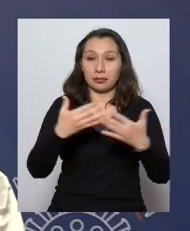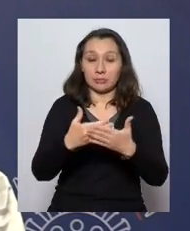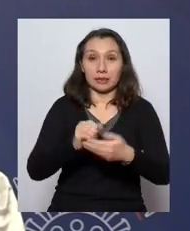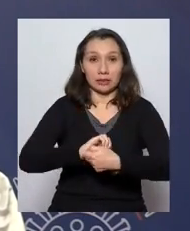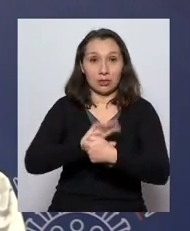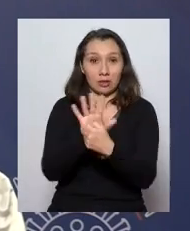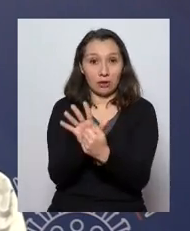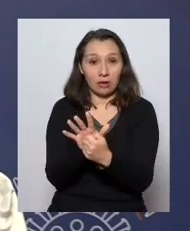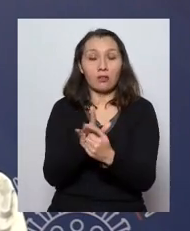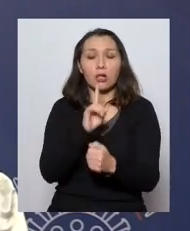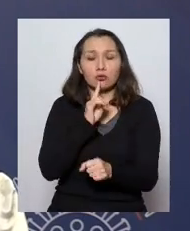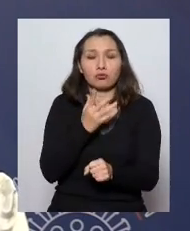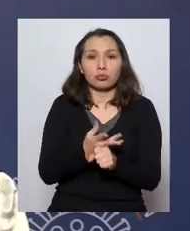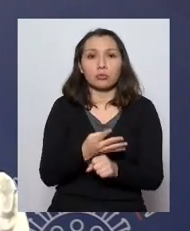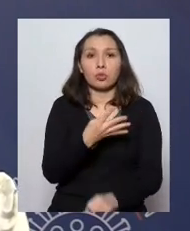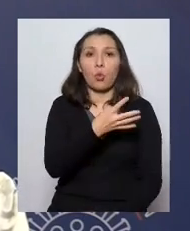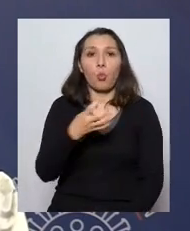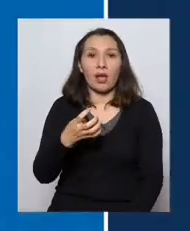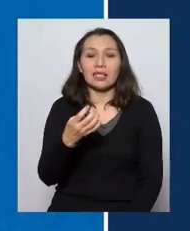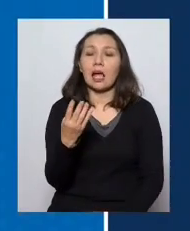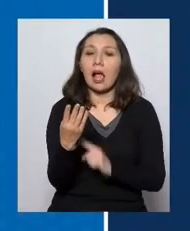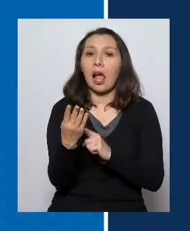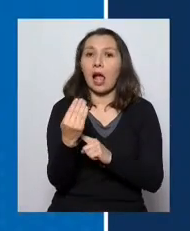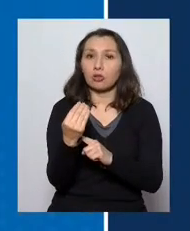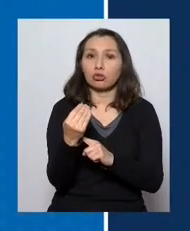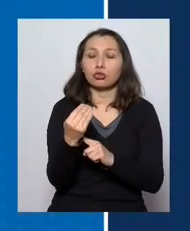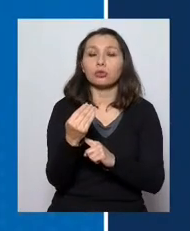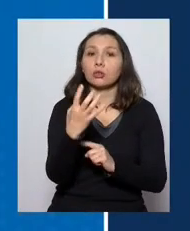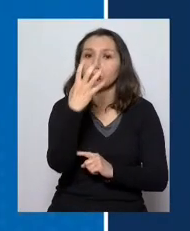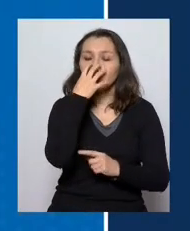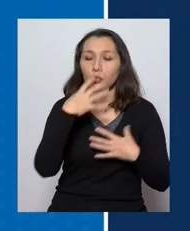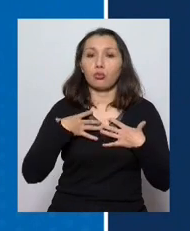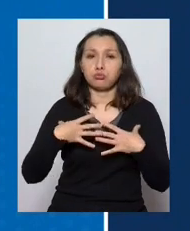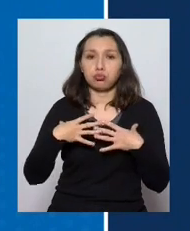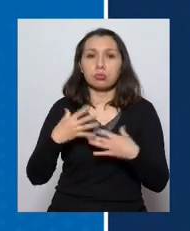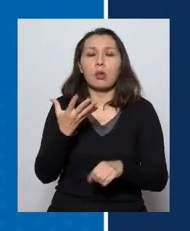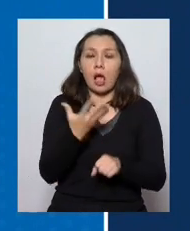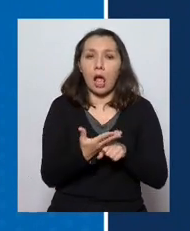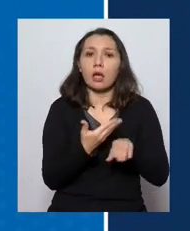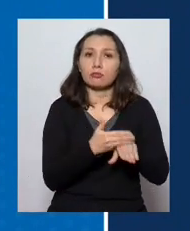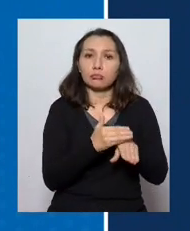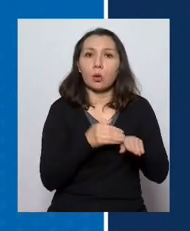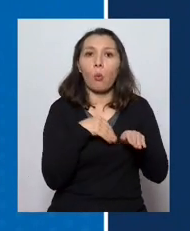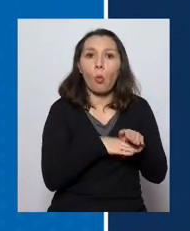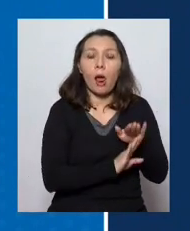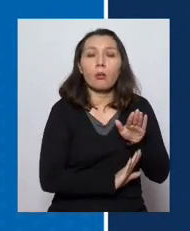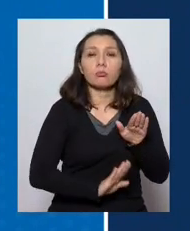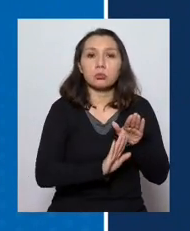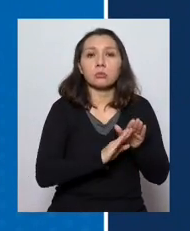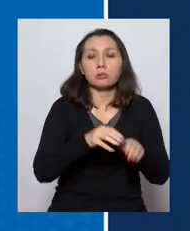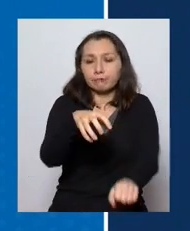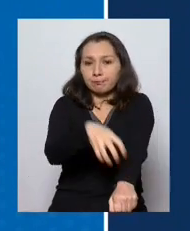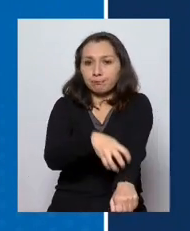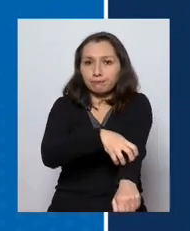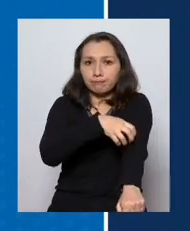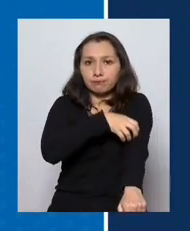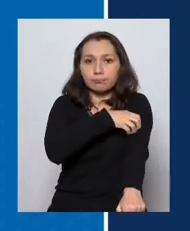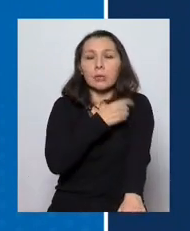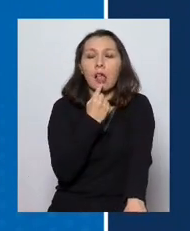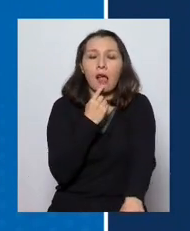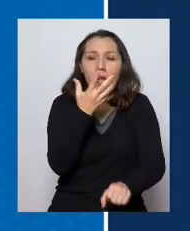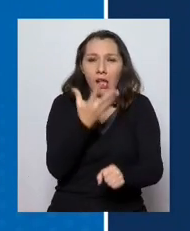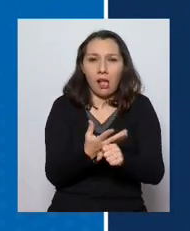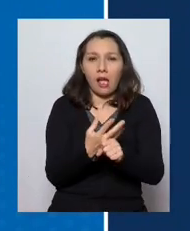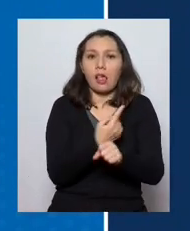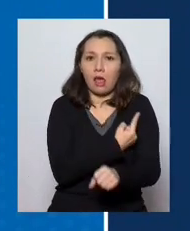COVID-19 cuenta con 414 ventiladores disponibles para poder atenderlos distribuidos en cada